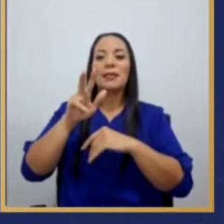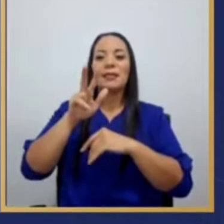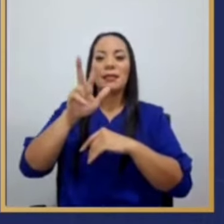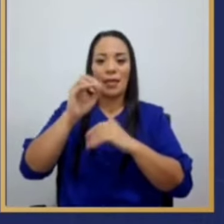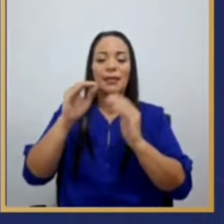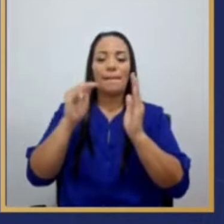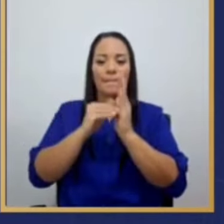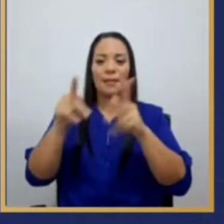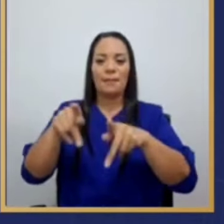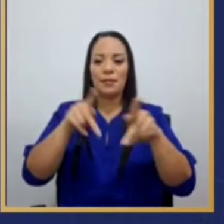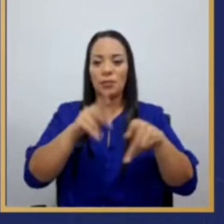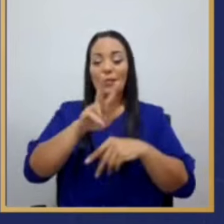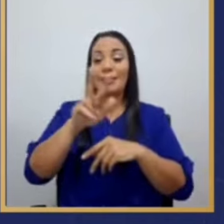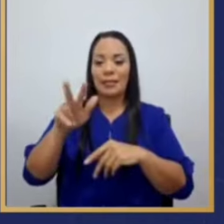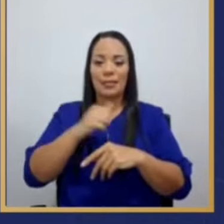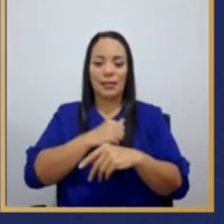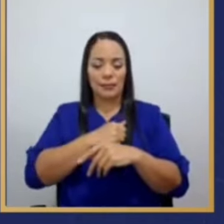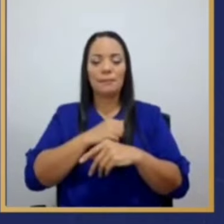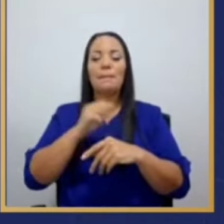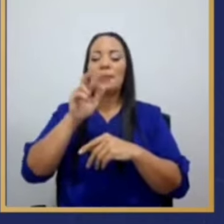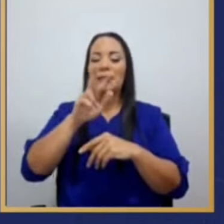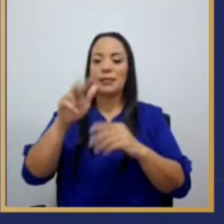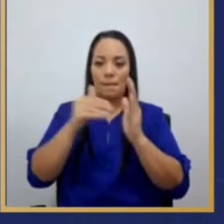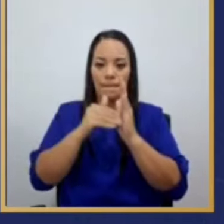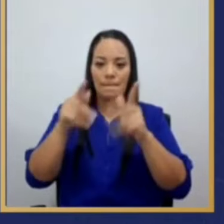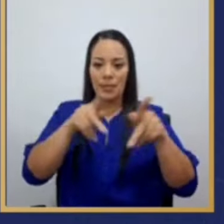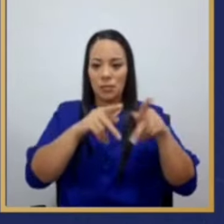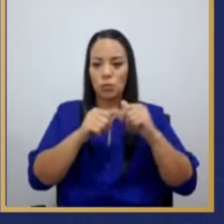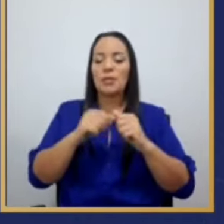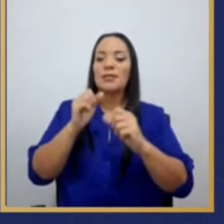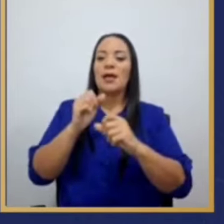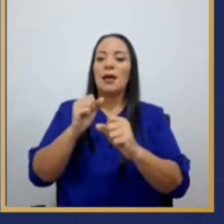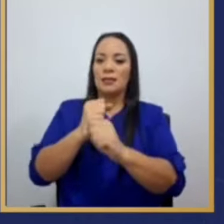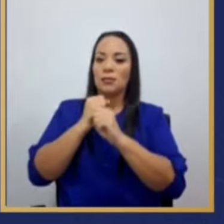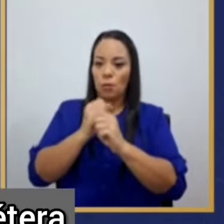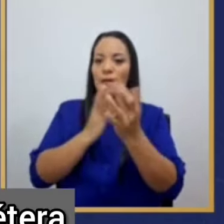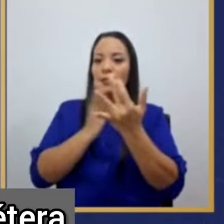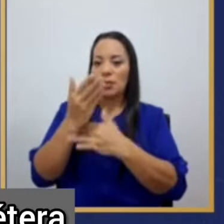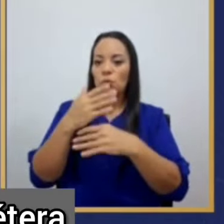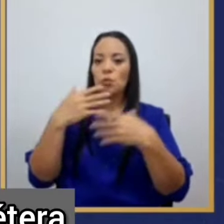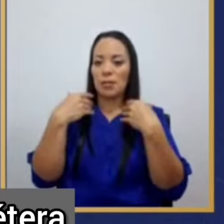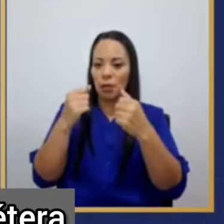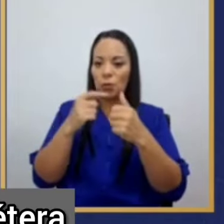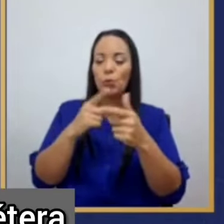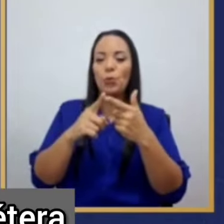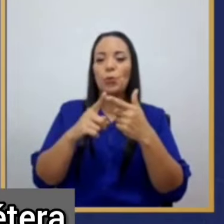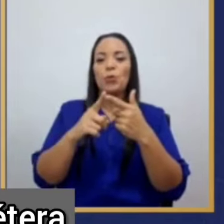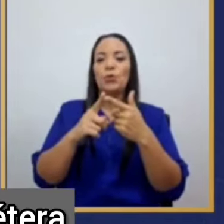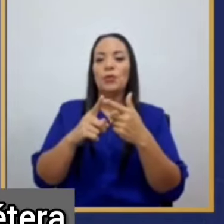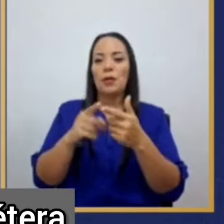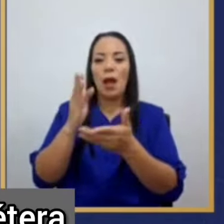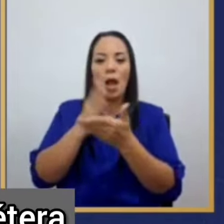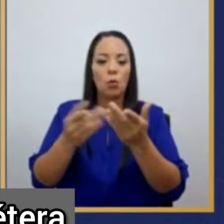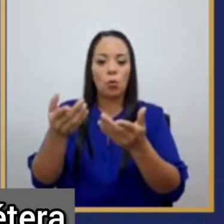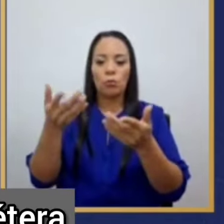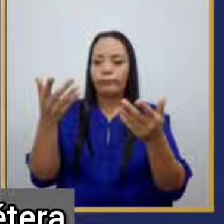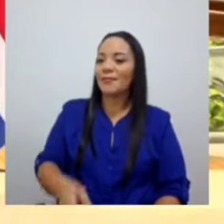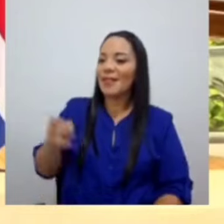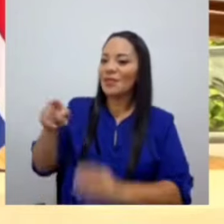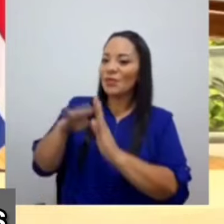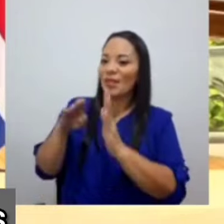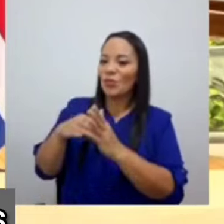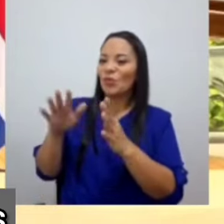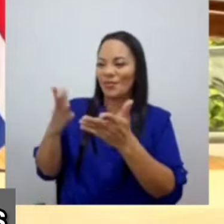mil personas, 33 mil personas, perdón, aseguradas, con acceso a la salud, con cobertura ante eventuales accidentes, etc.